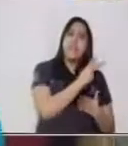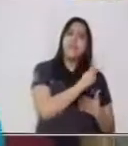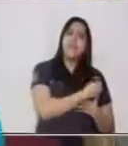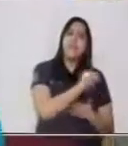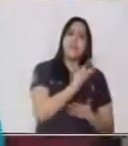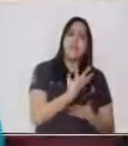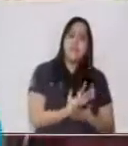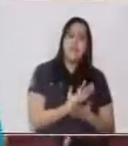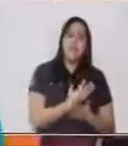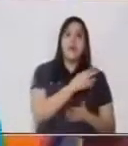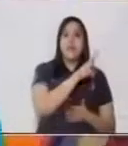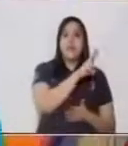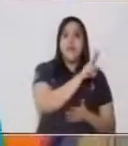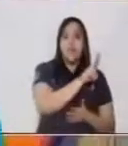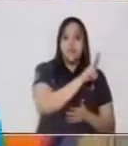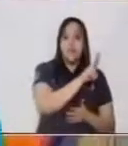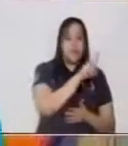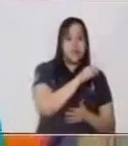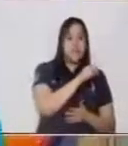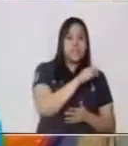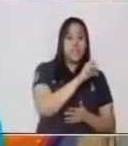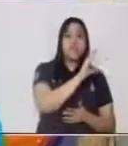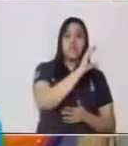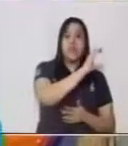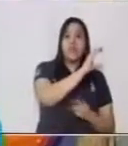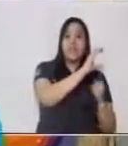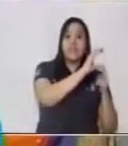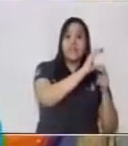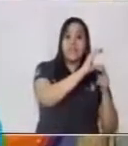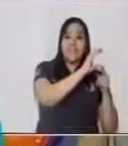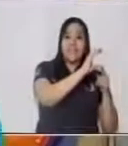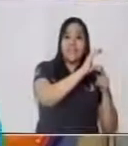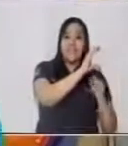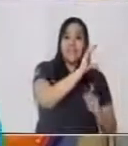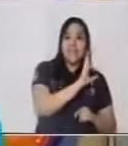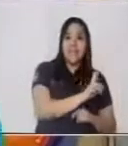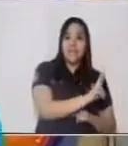del 2 en las centenas?